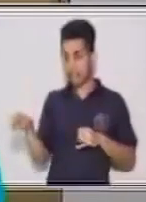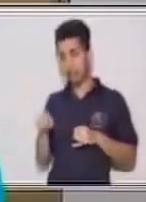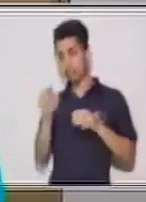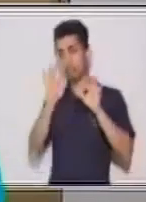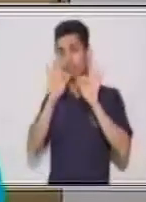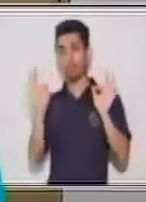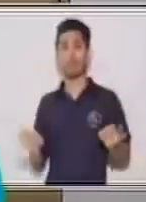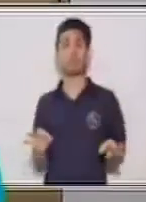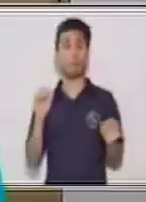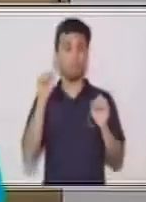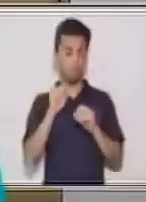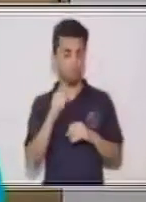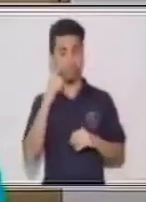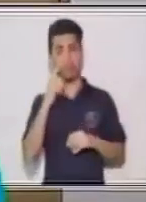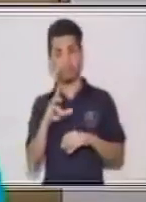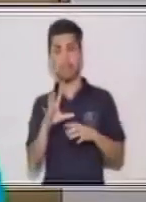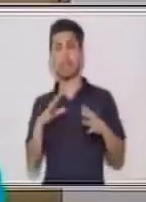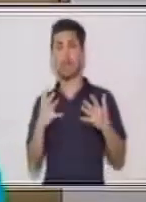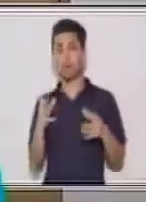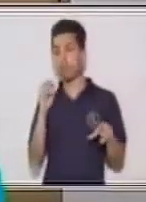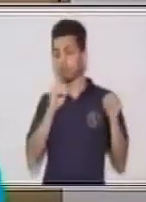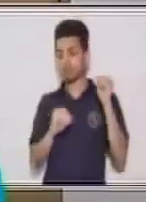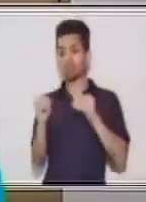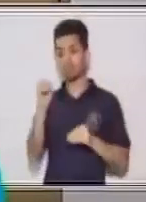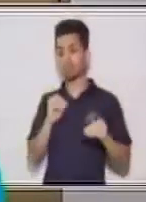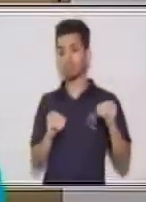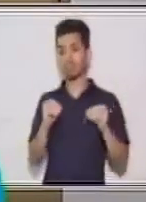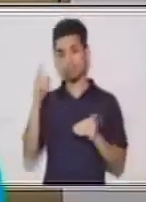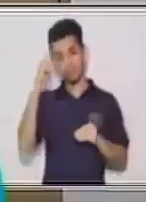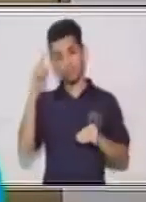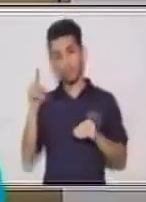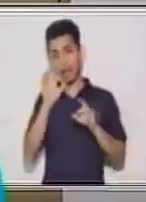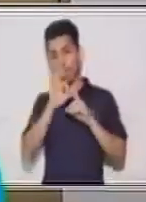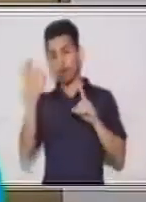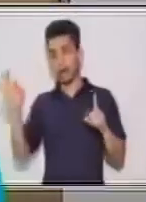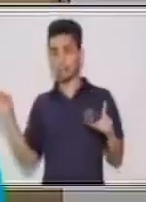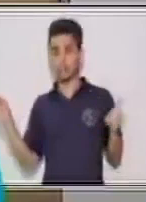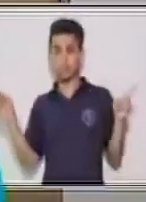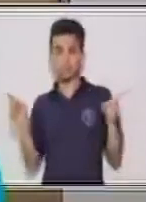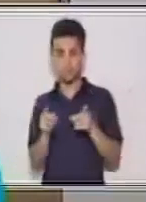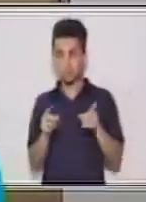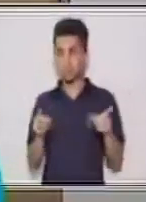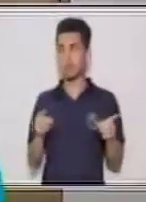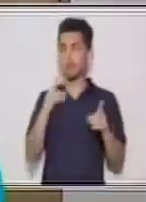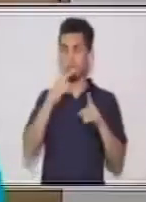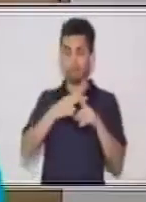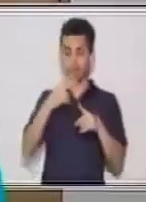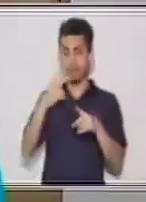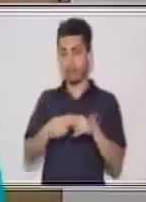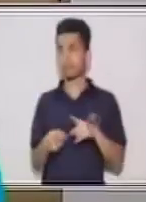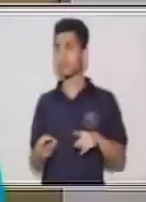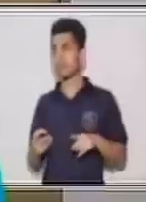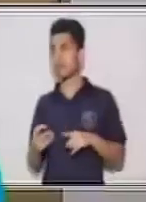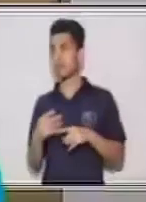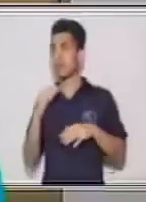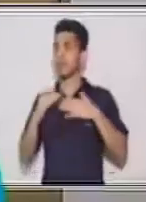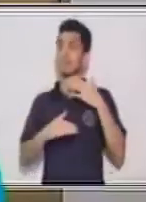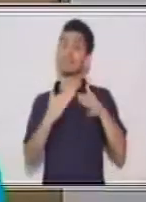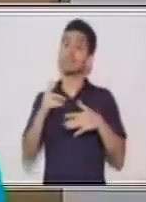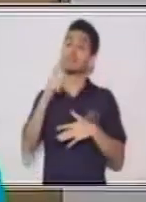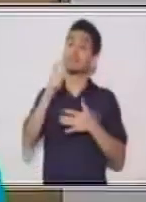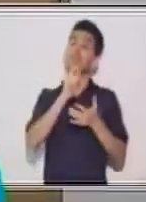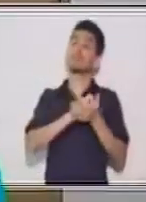su raíz. Luego de eso, cómo lo puedes implementar en una breve oración o en una frase. Claro, que al momento que estás